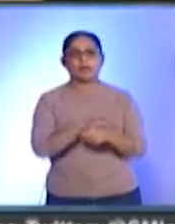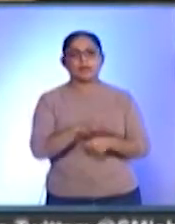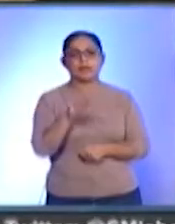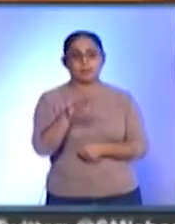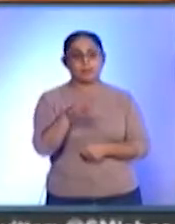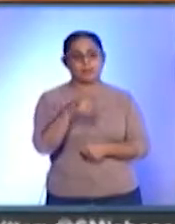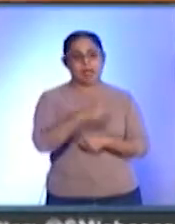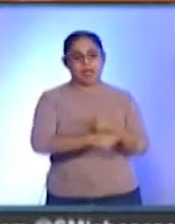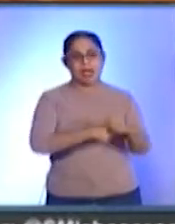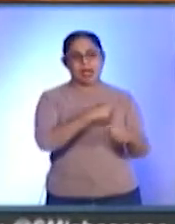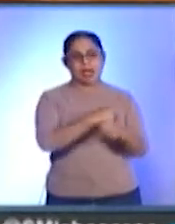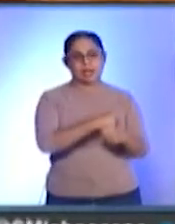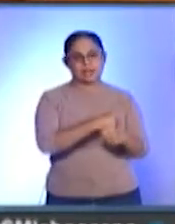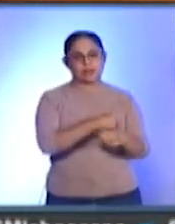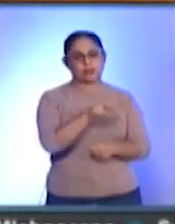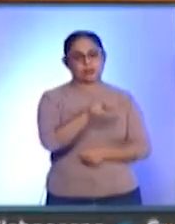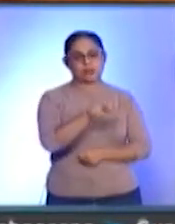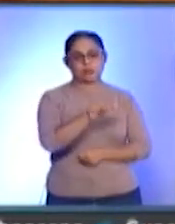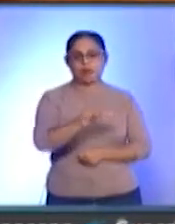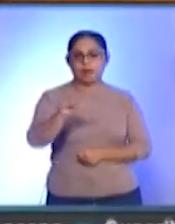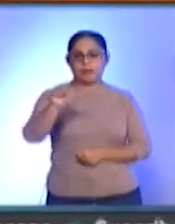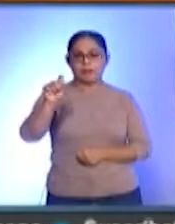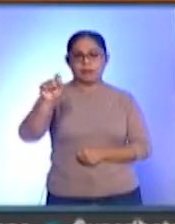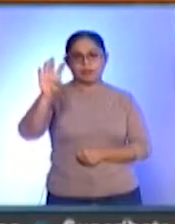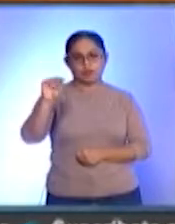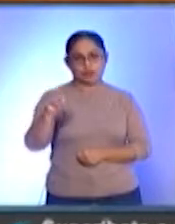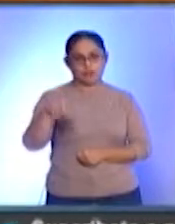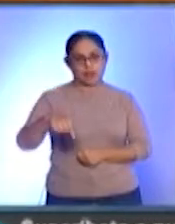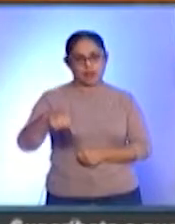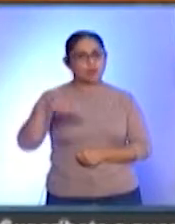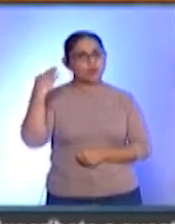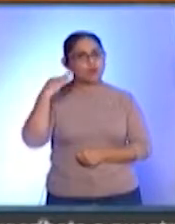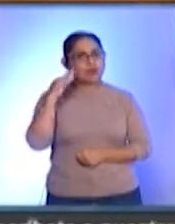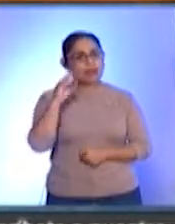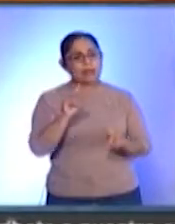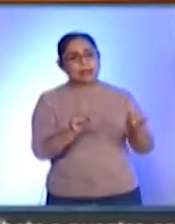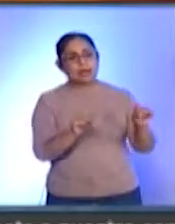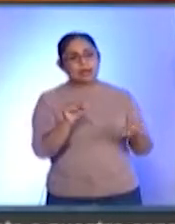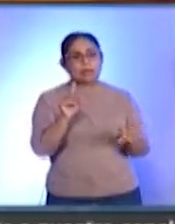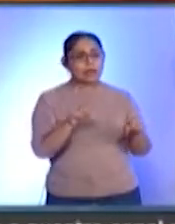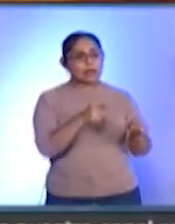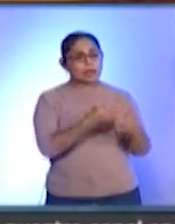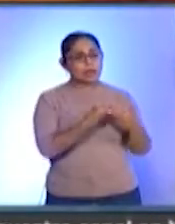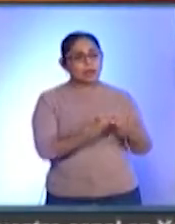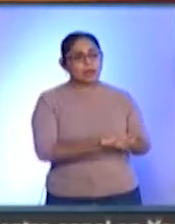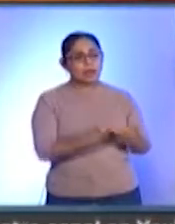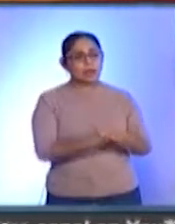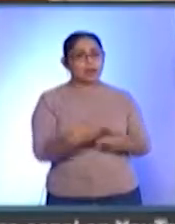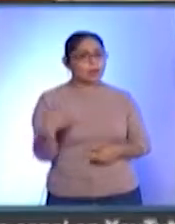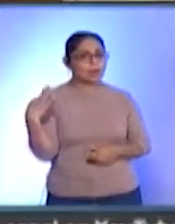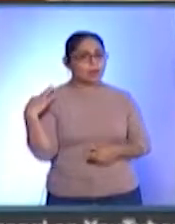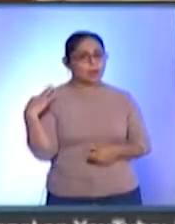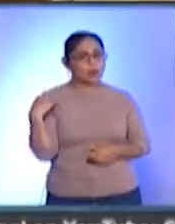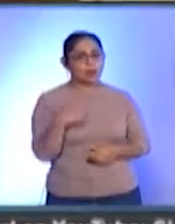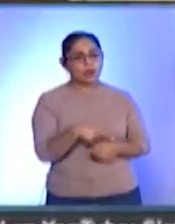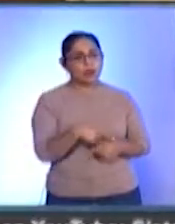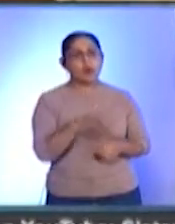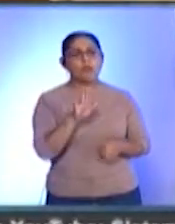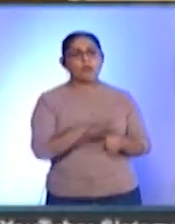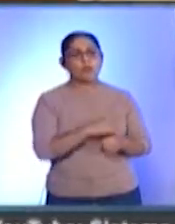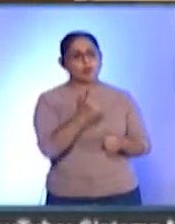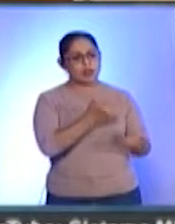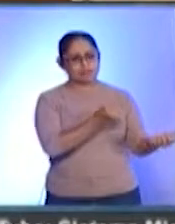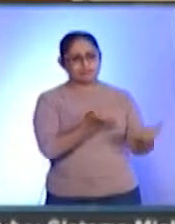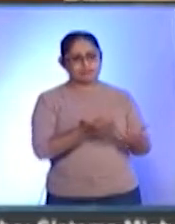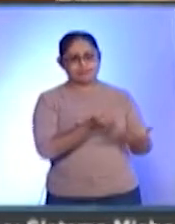grupo de 18 a 29 años de edad en Morelia. Todo dependerá de la disponibilidad de vacunas, ya que el ritmo de llegada disminuyó en